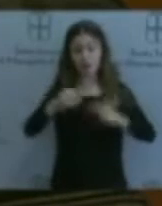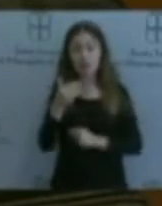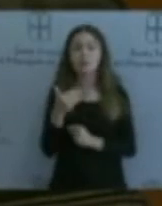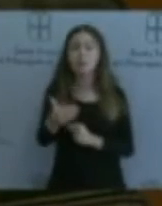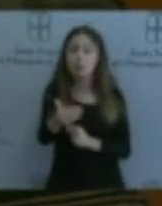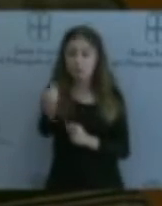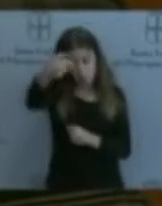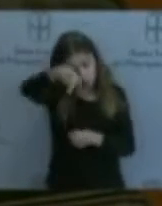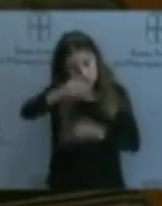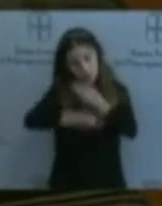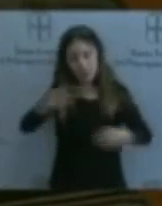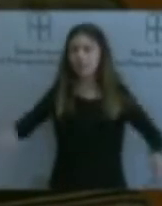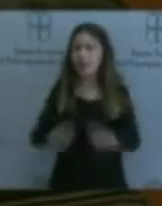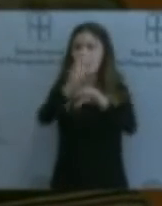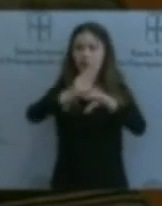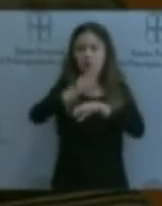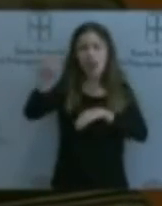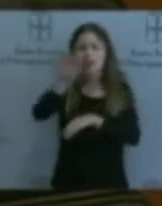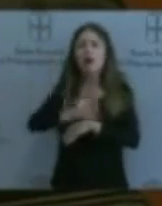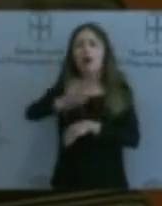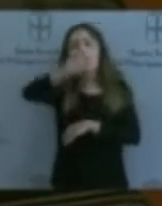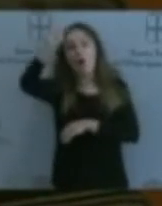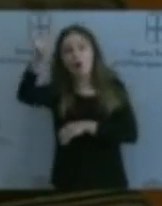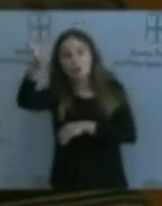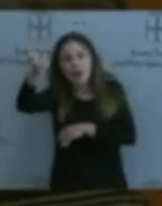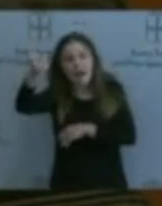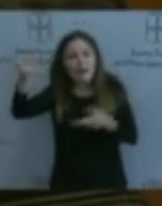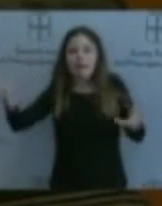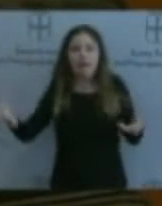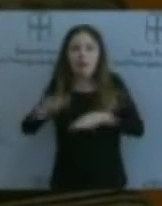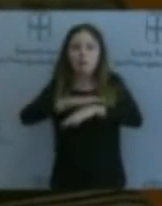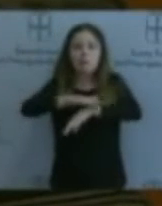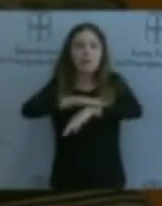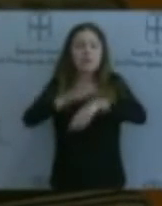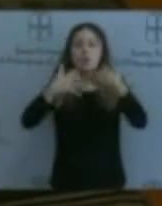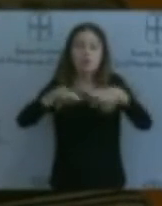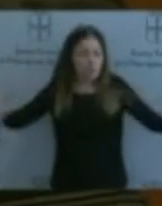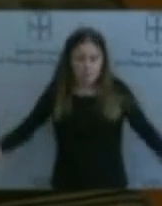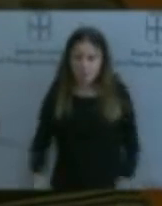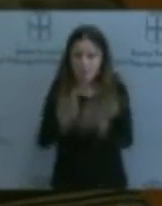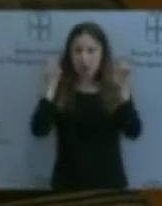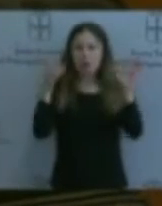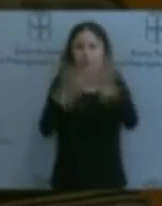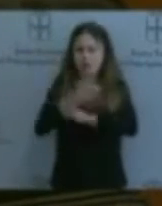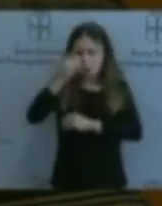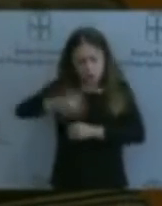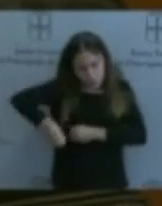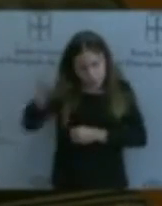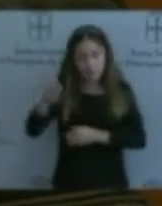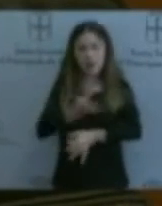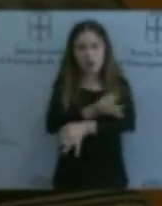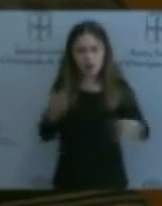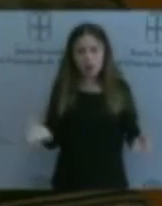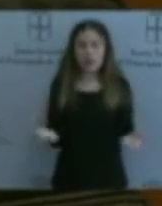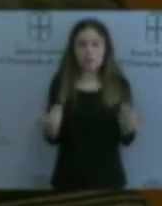las tome esta consejería en consonancia con el Ministerio de Industria, sean lo suficientemente acertadas y responsables para que no volvamos a tener una